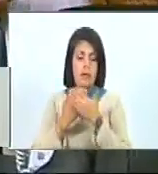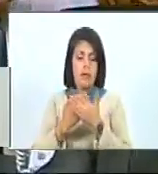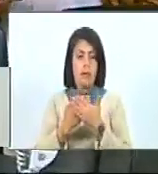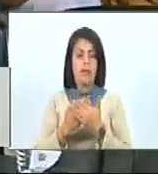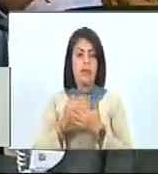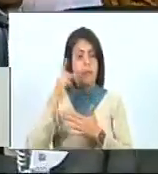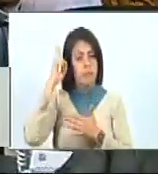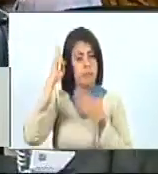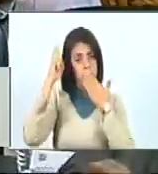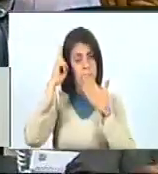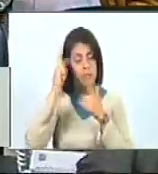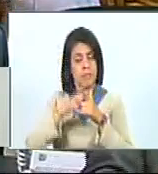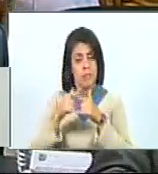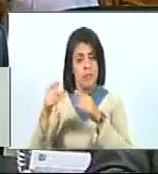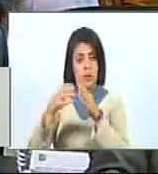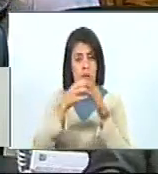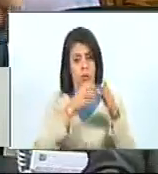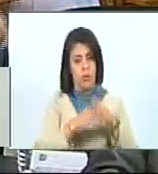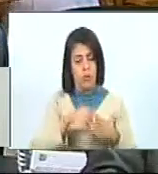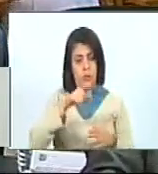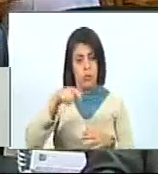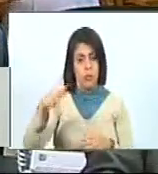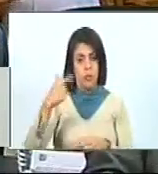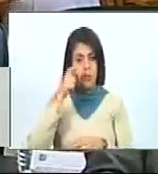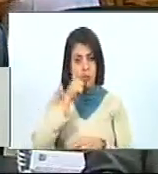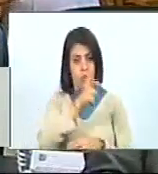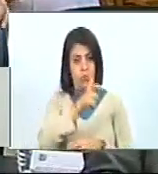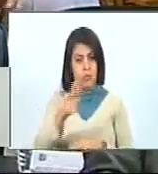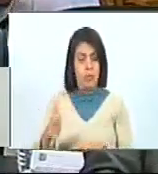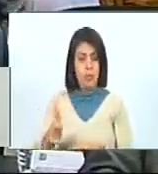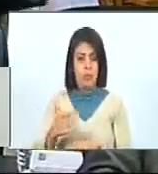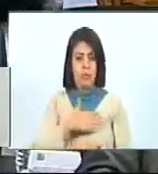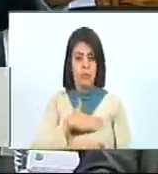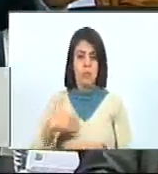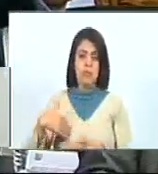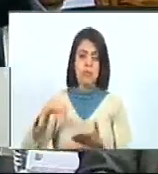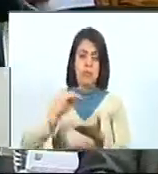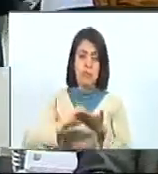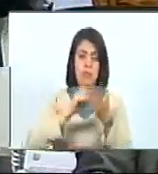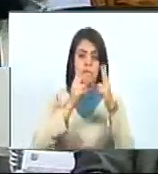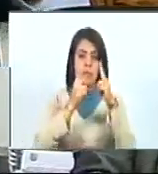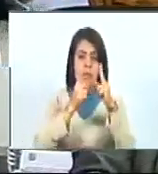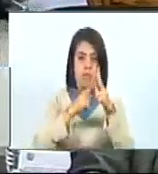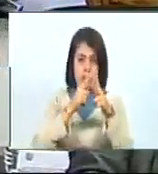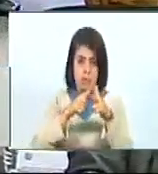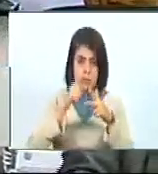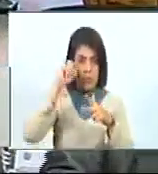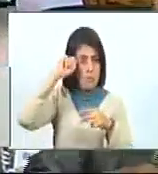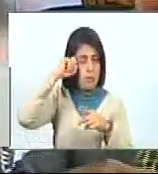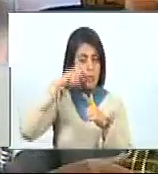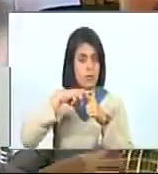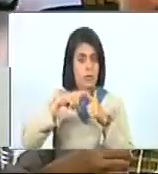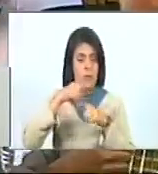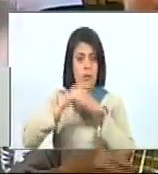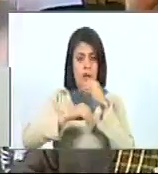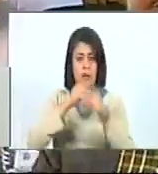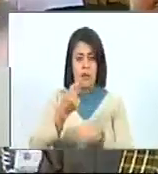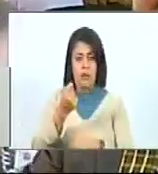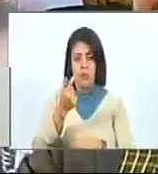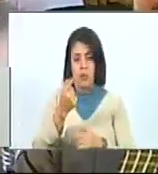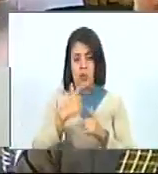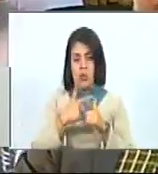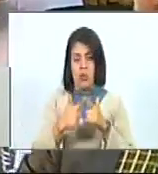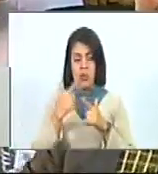los aborígenes, gracias a los sectores populares que se incorporaron. Quiero entonces recordar ese hecho que pocas